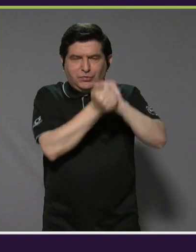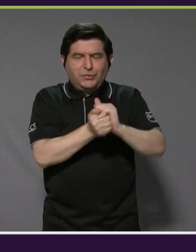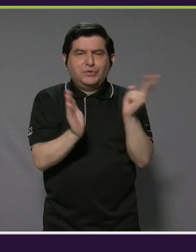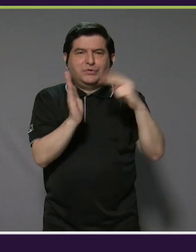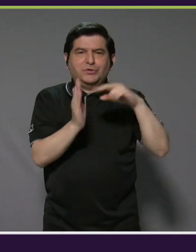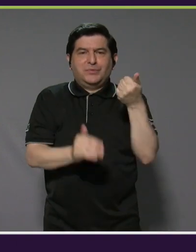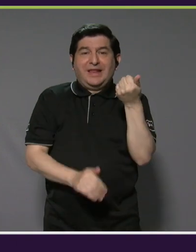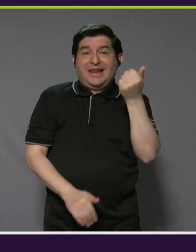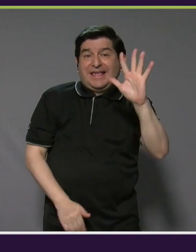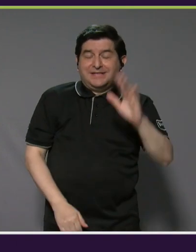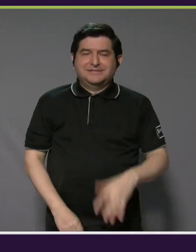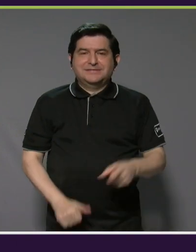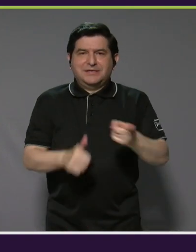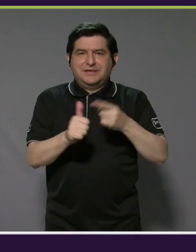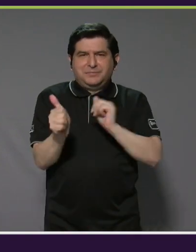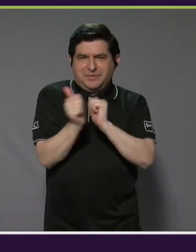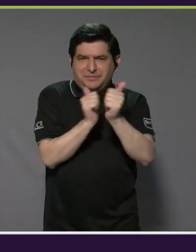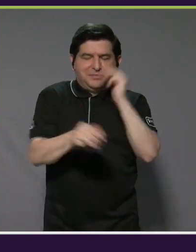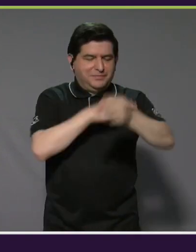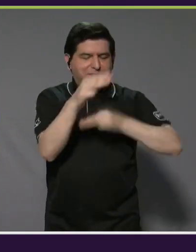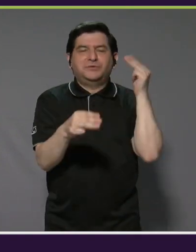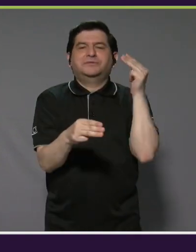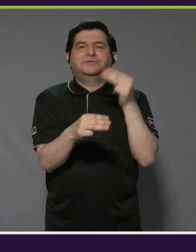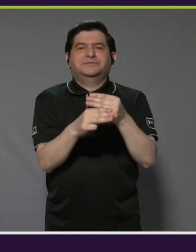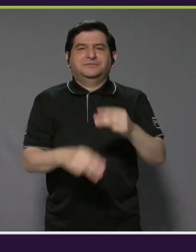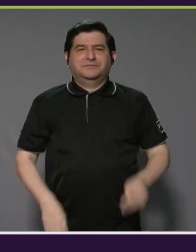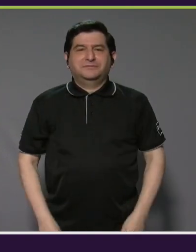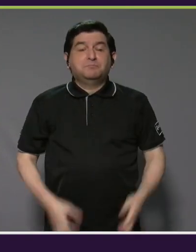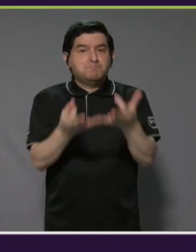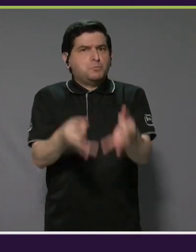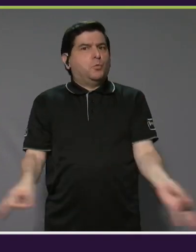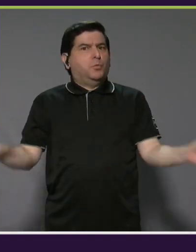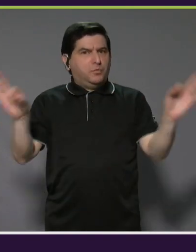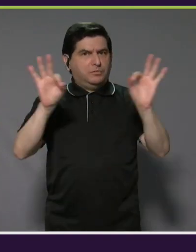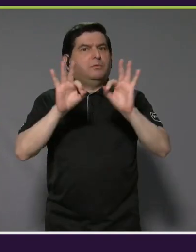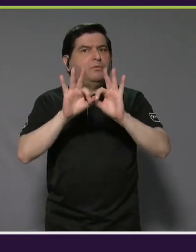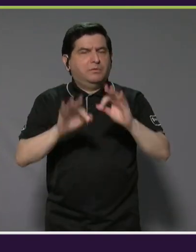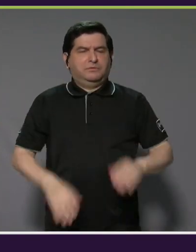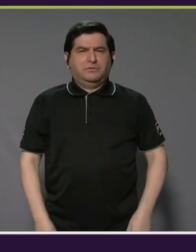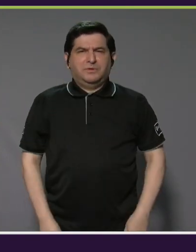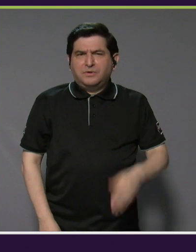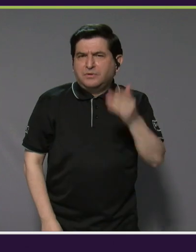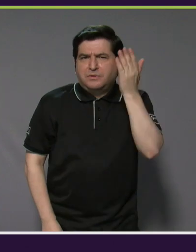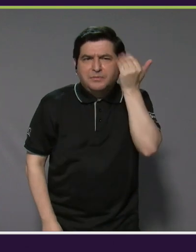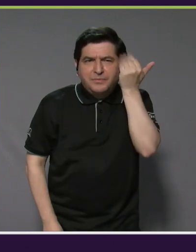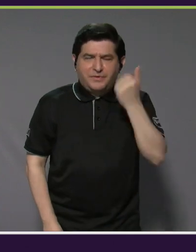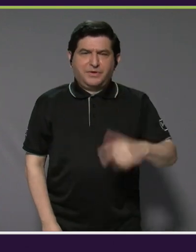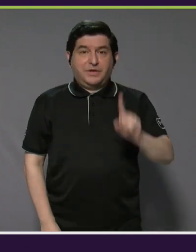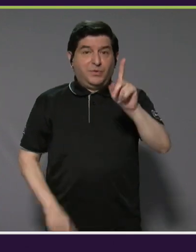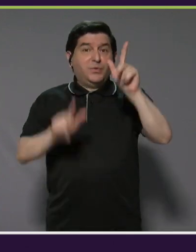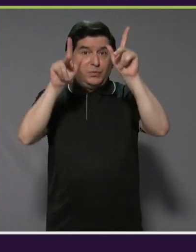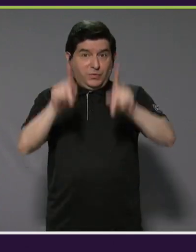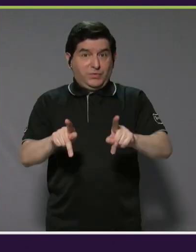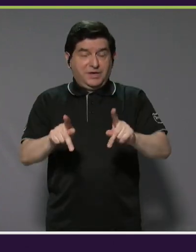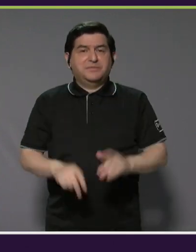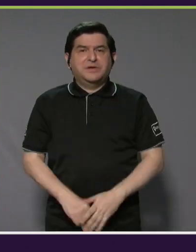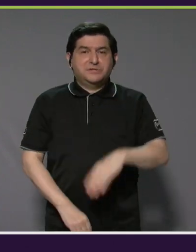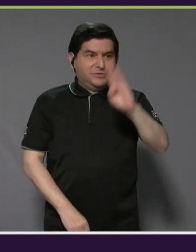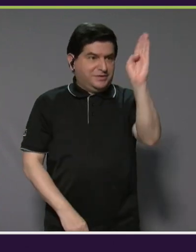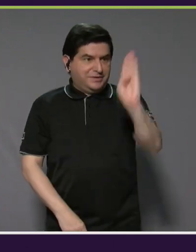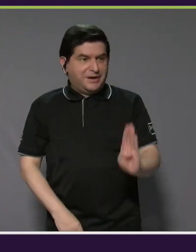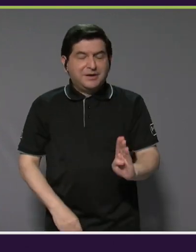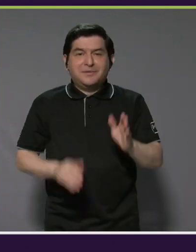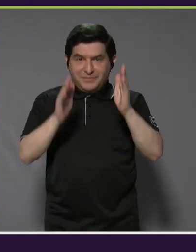2015, que fue el primer campeonato mundial. Es muy importante porque para una persona de Brasil,